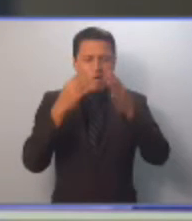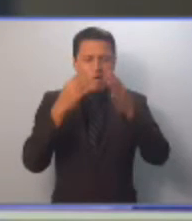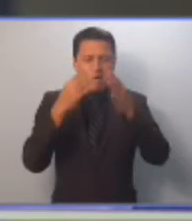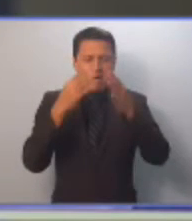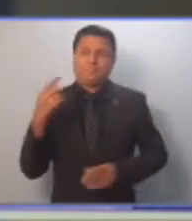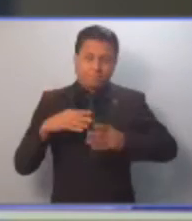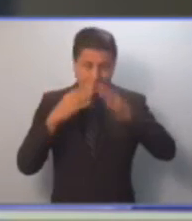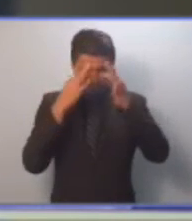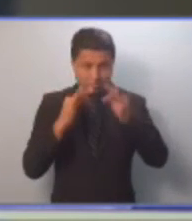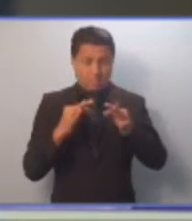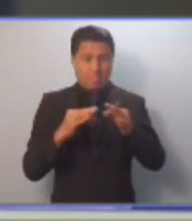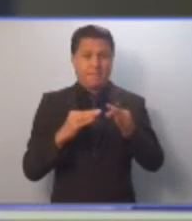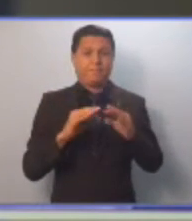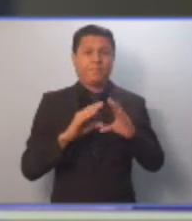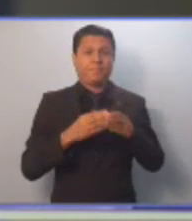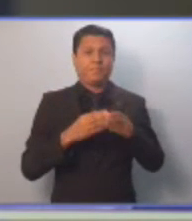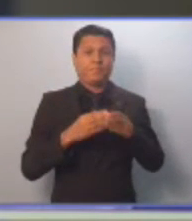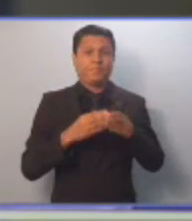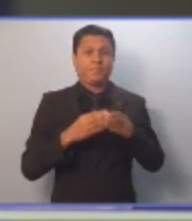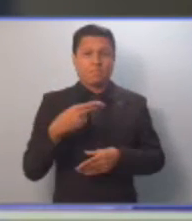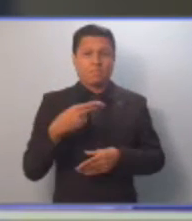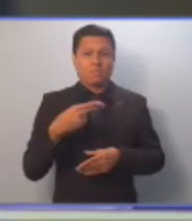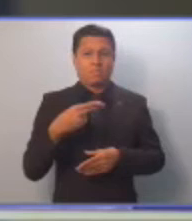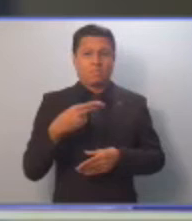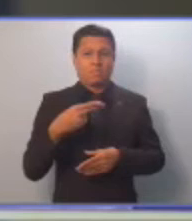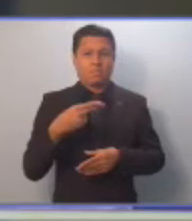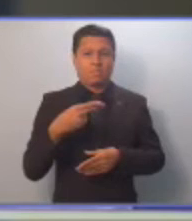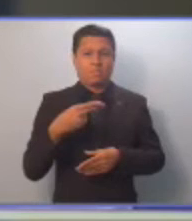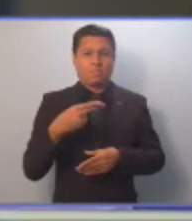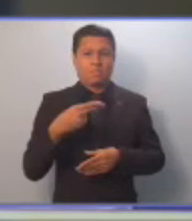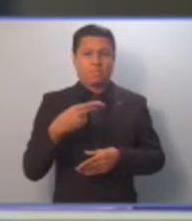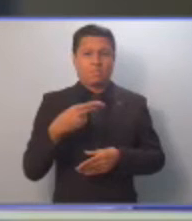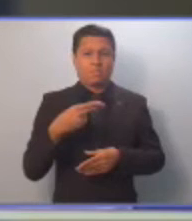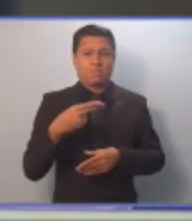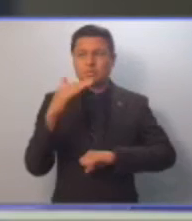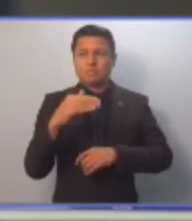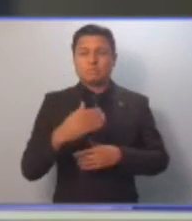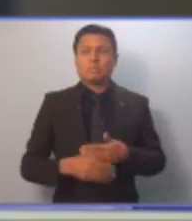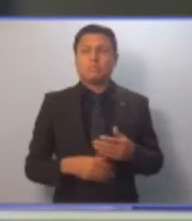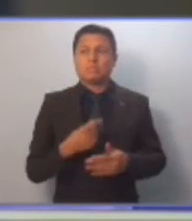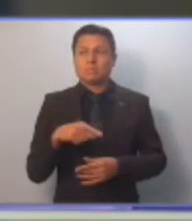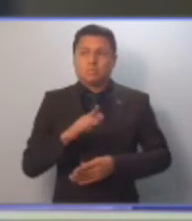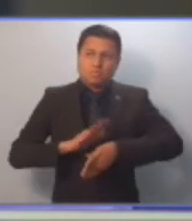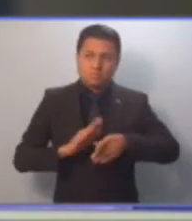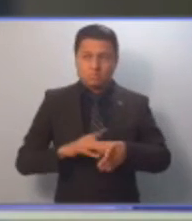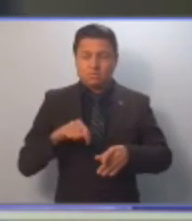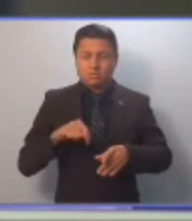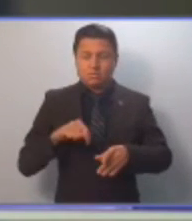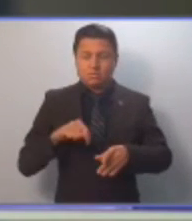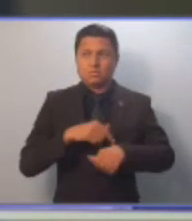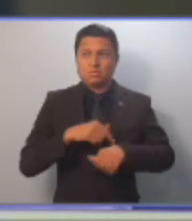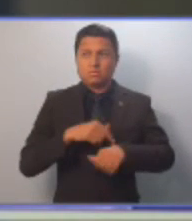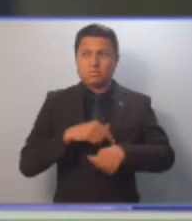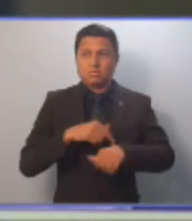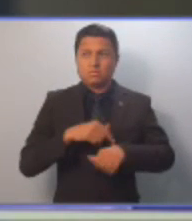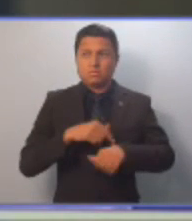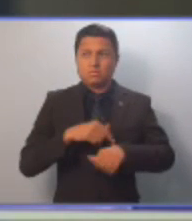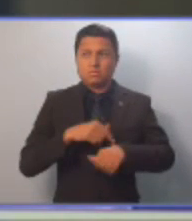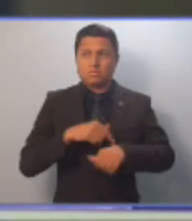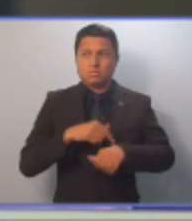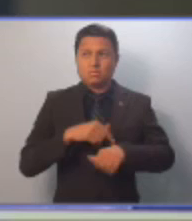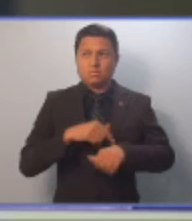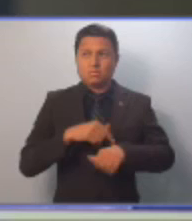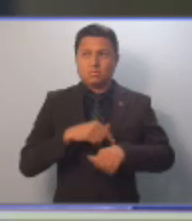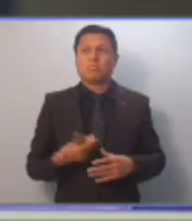dictamen favorable de la comisión ad hoc sobre facilitación de trámites que usted convocó esta mañana. llegamos a un feliz acuerdo